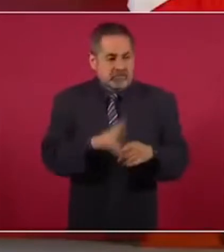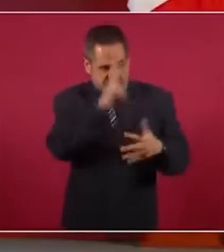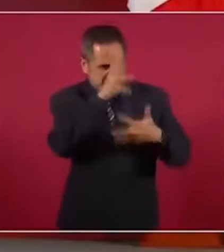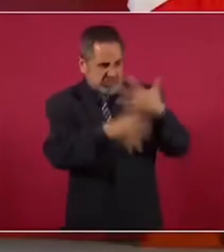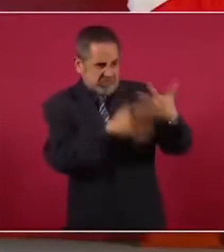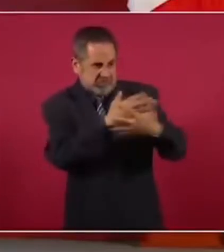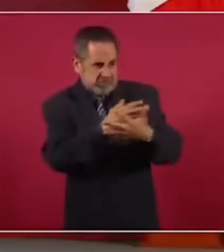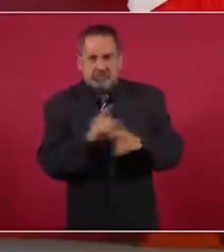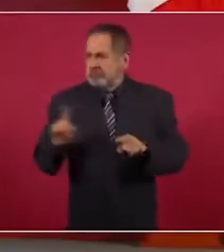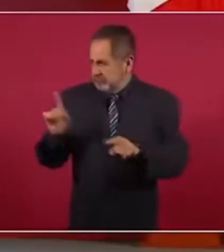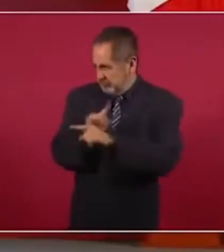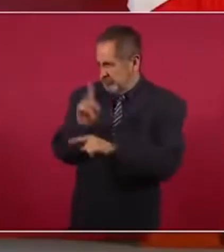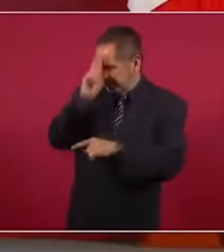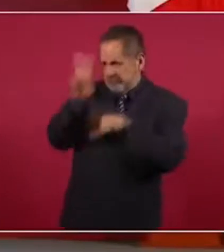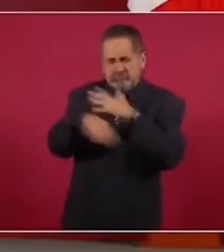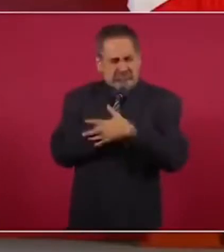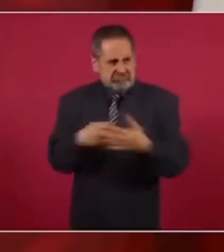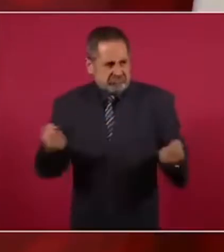violencia con la violencia.